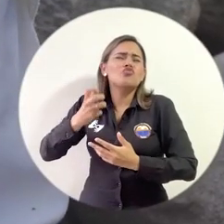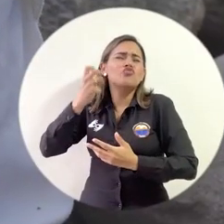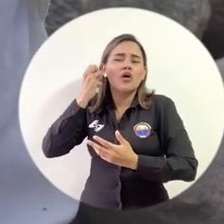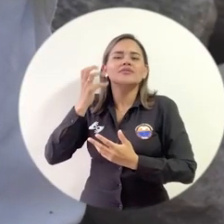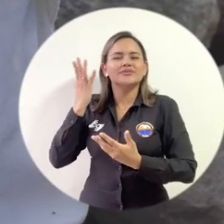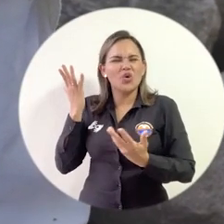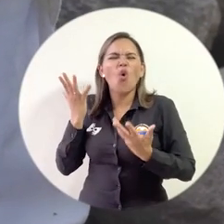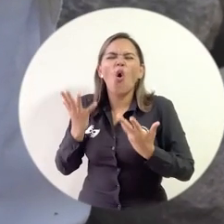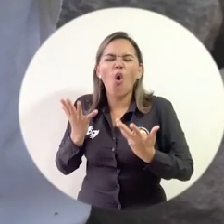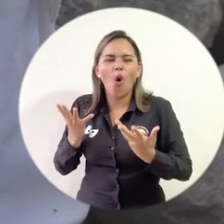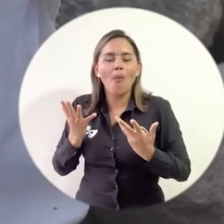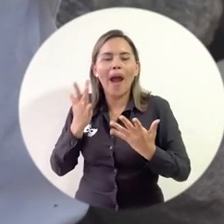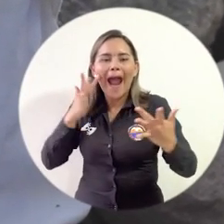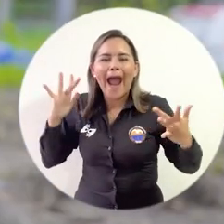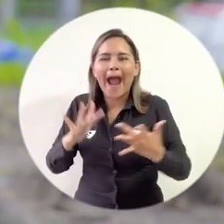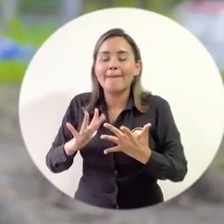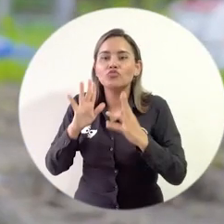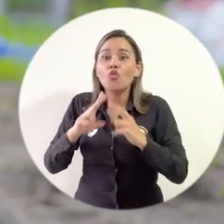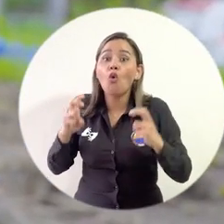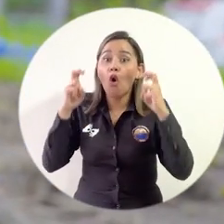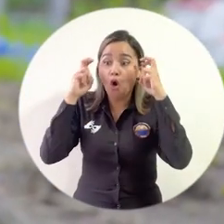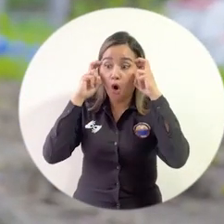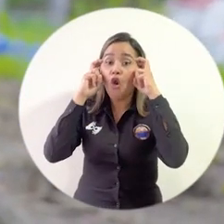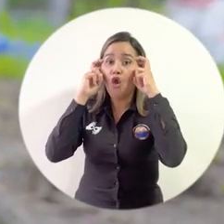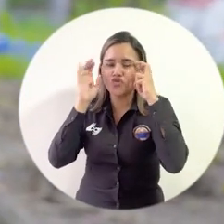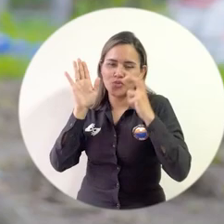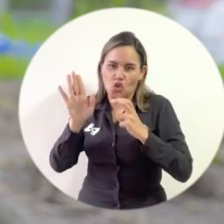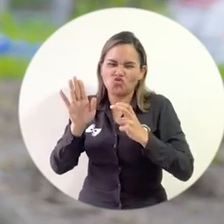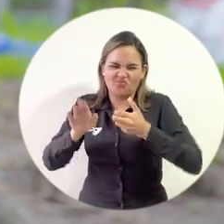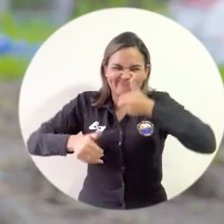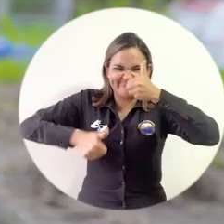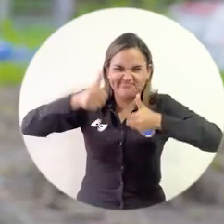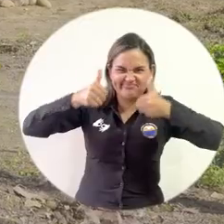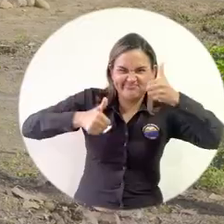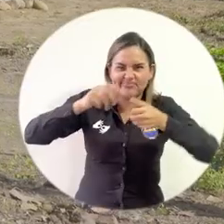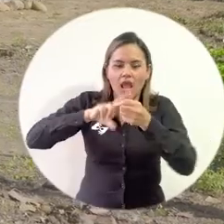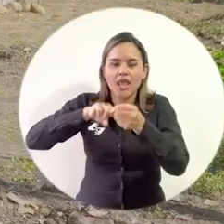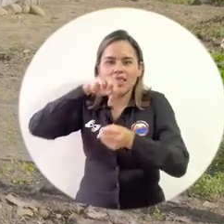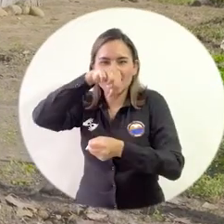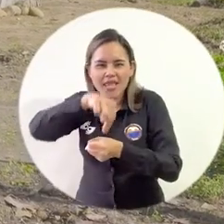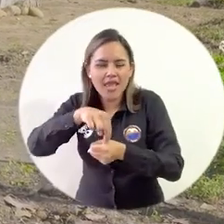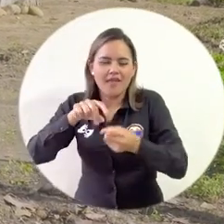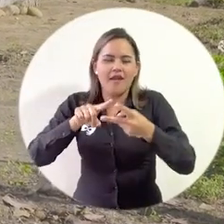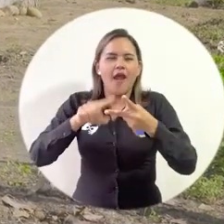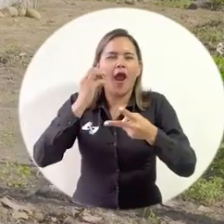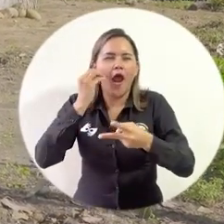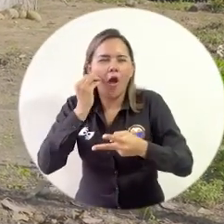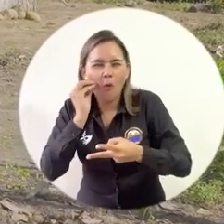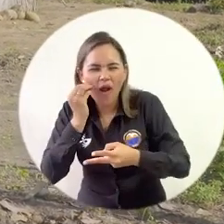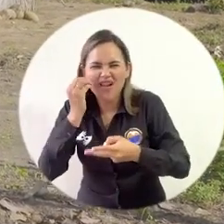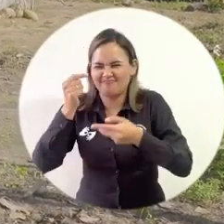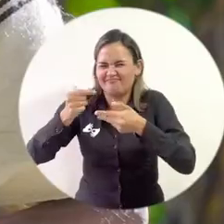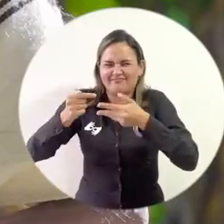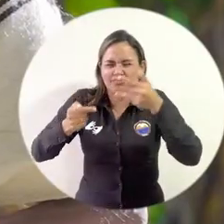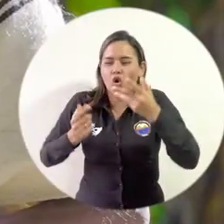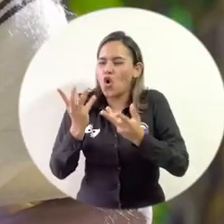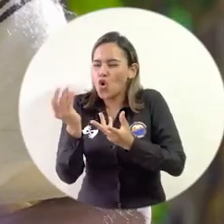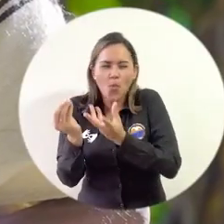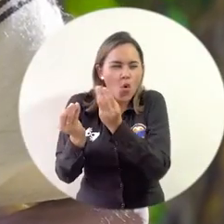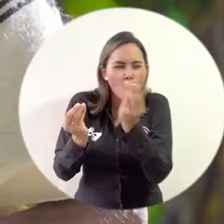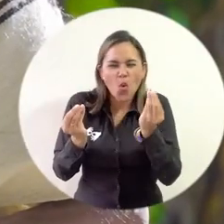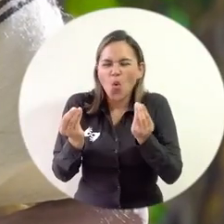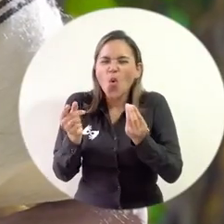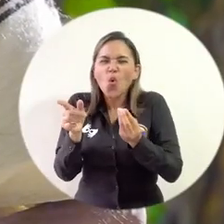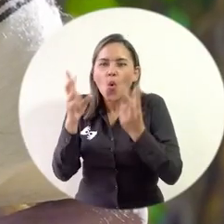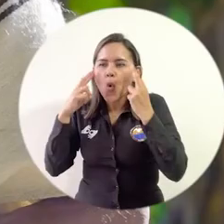se estaba cuidando ese conocimiento que tienen los mamos, las sagas que tienen nuestros abuelos. Entonces, en parte, fue como